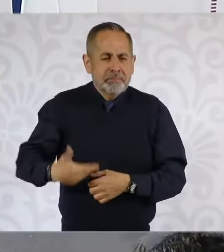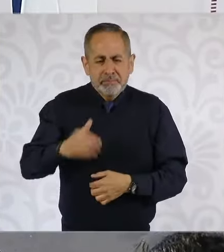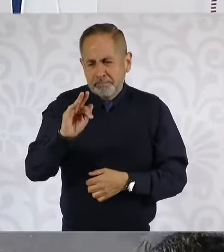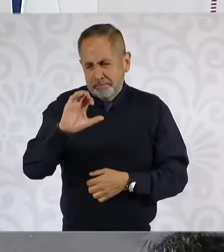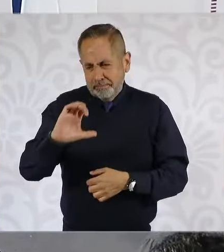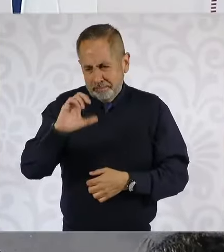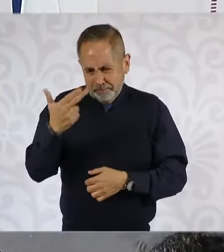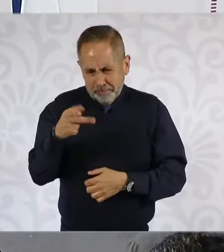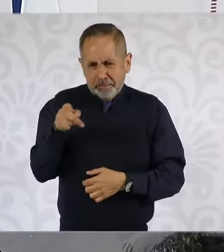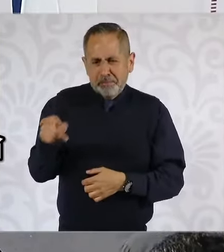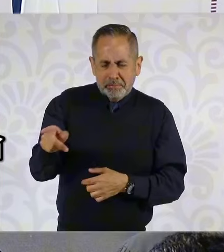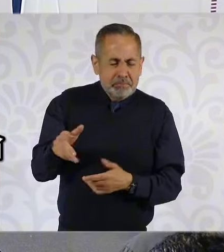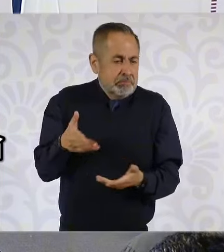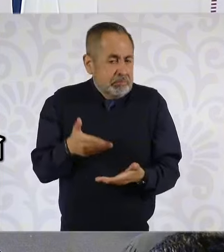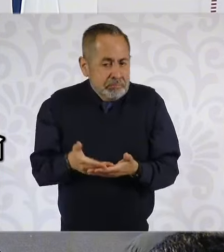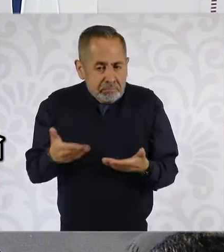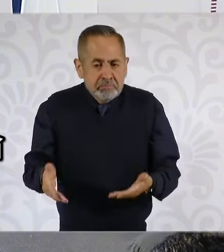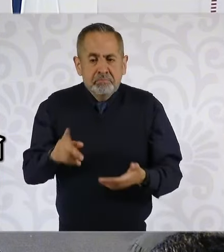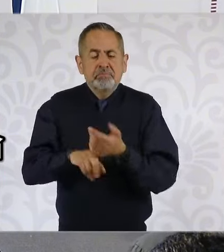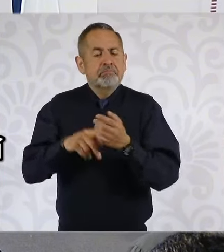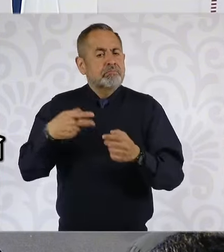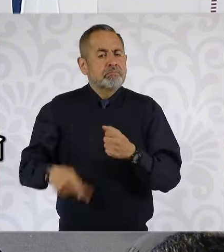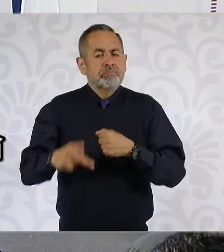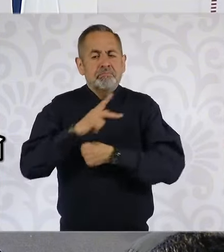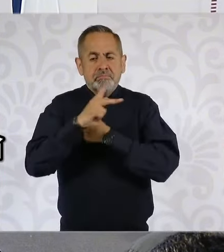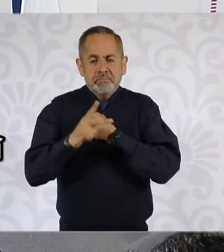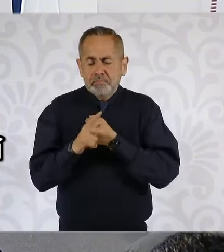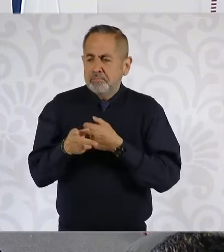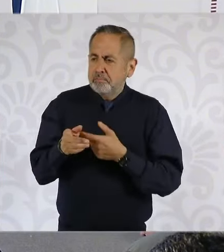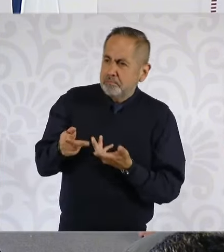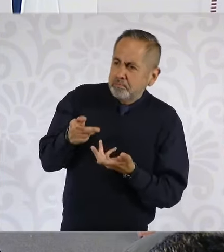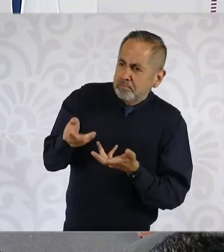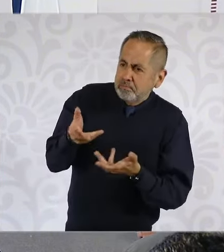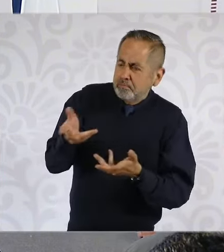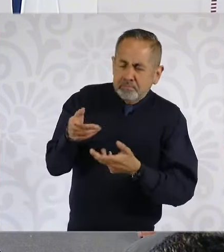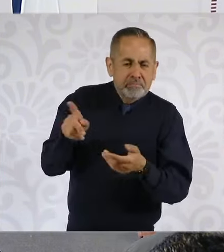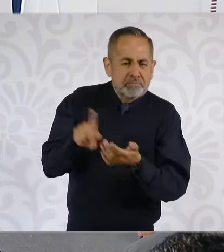actualmente en nuestro país produce…